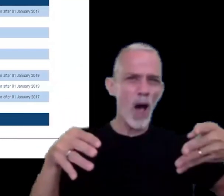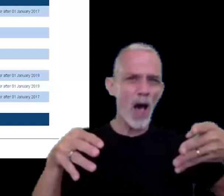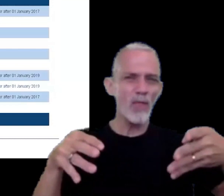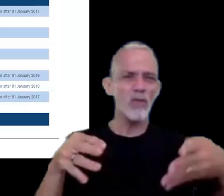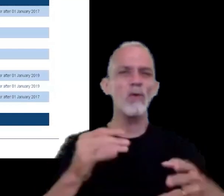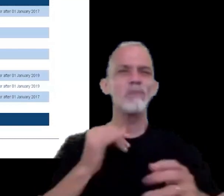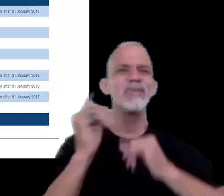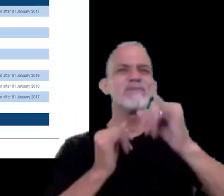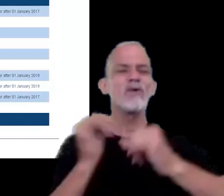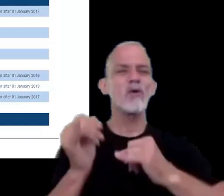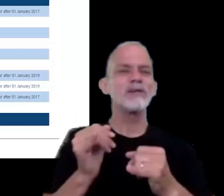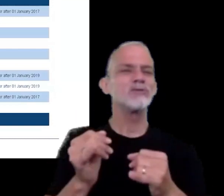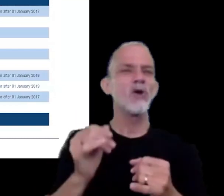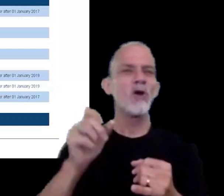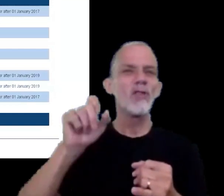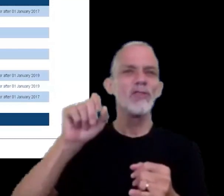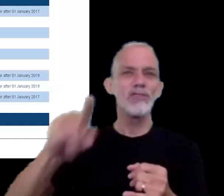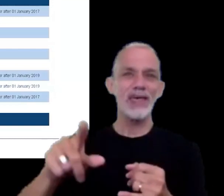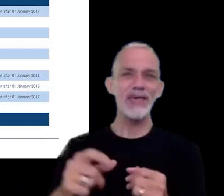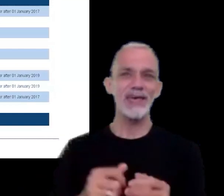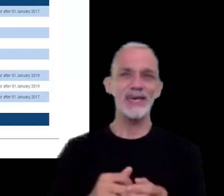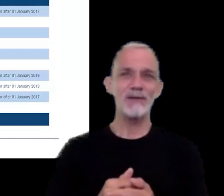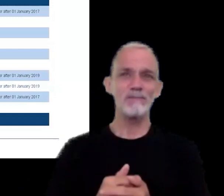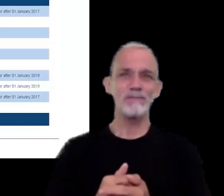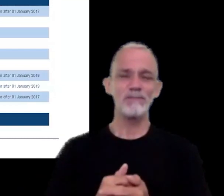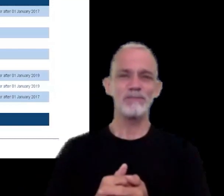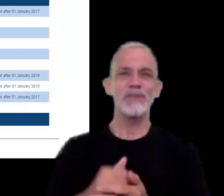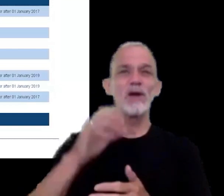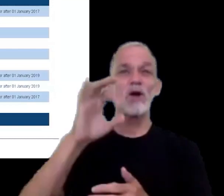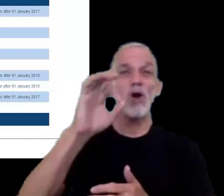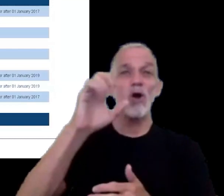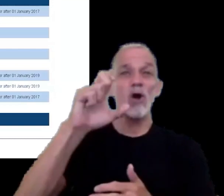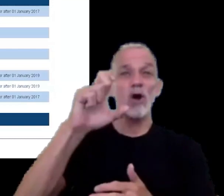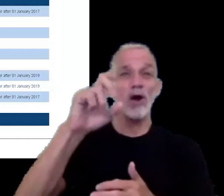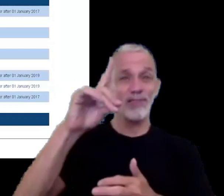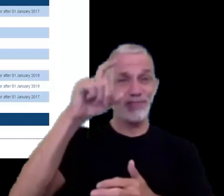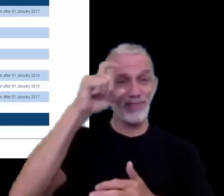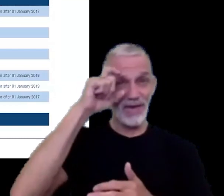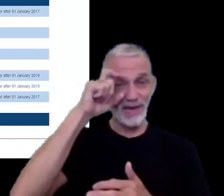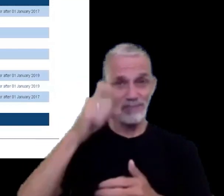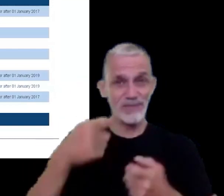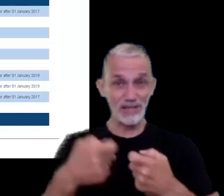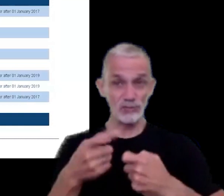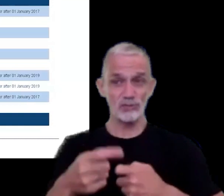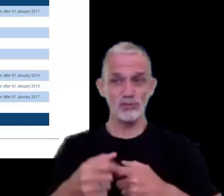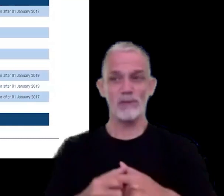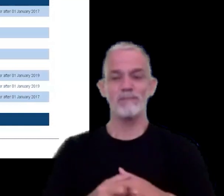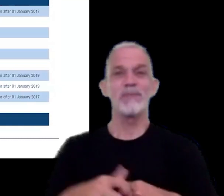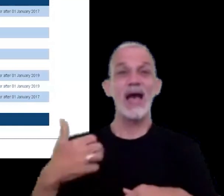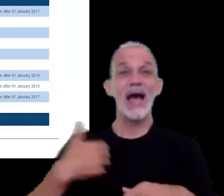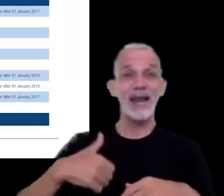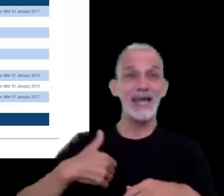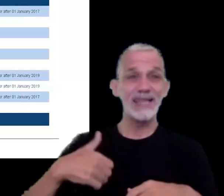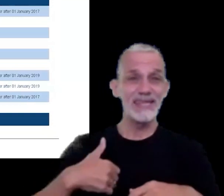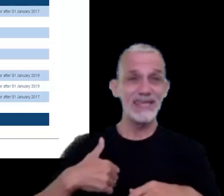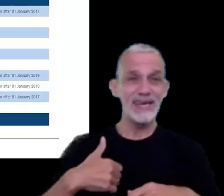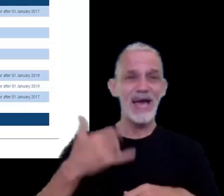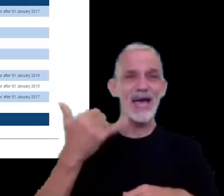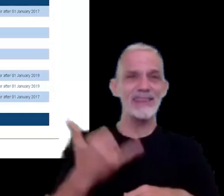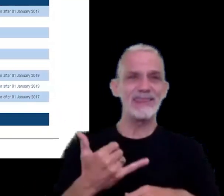información de la de la OCDE Argentina tiene